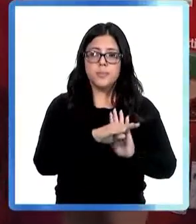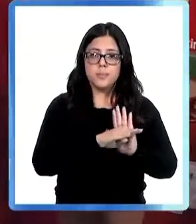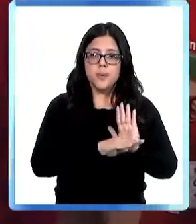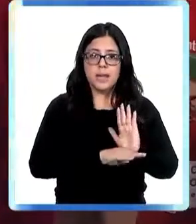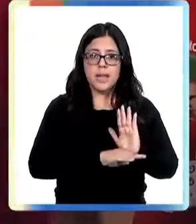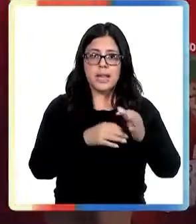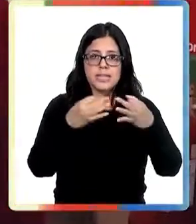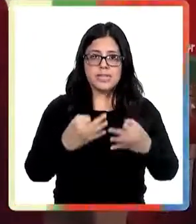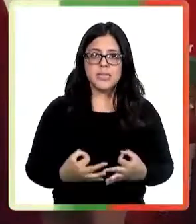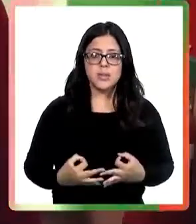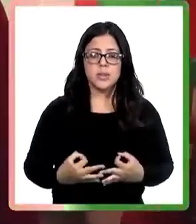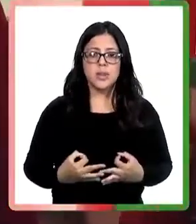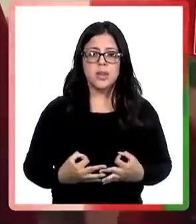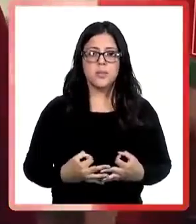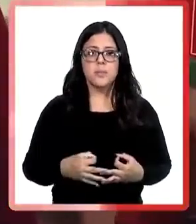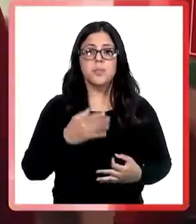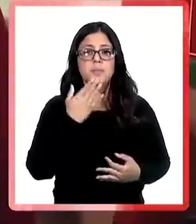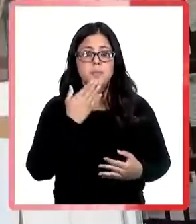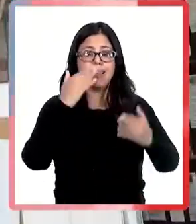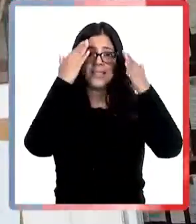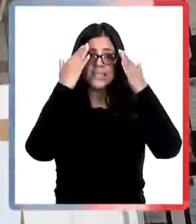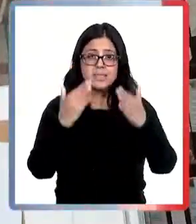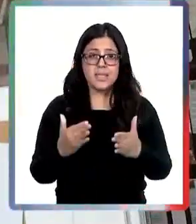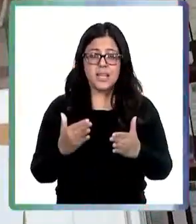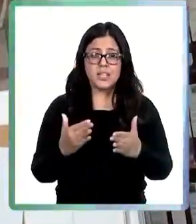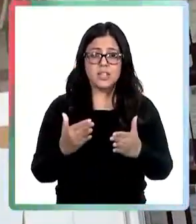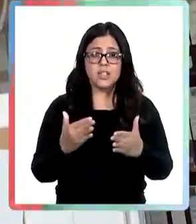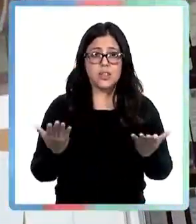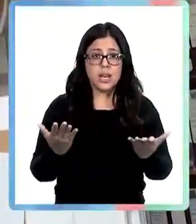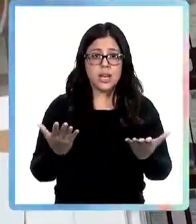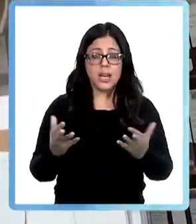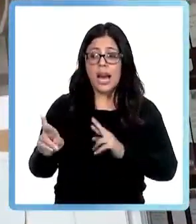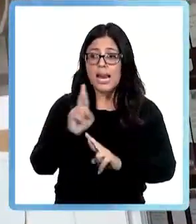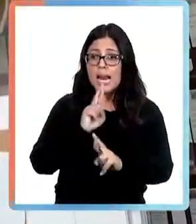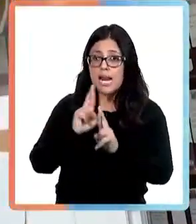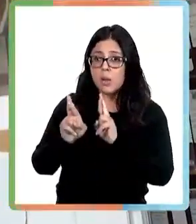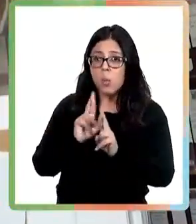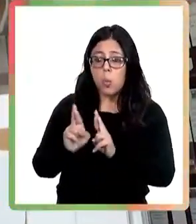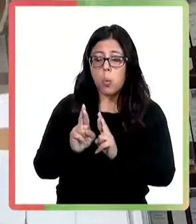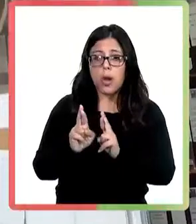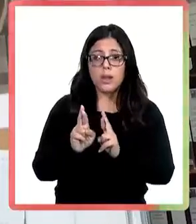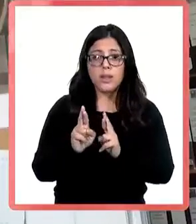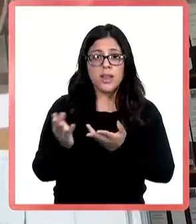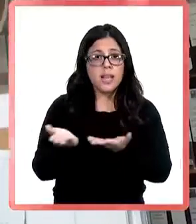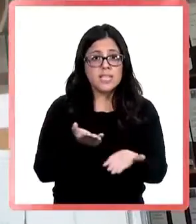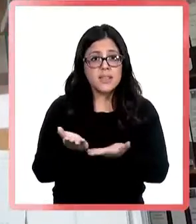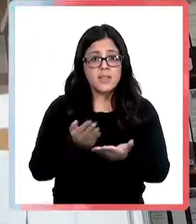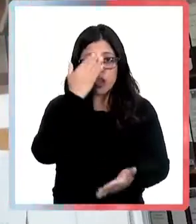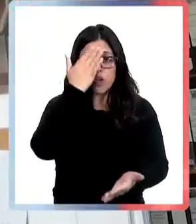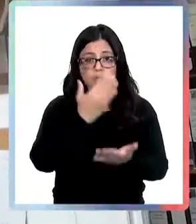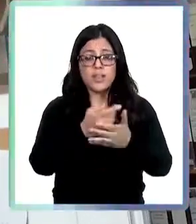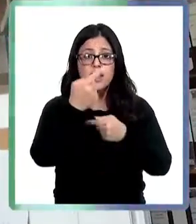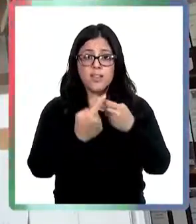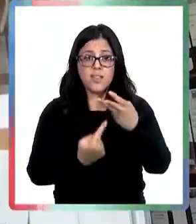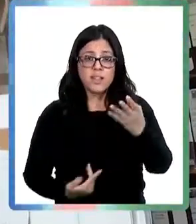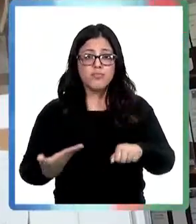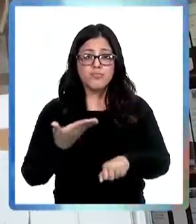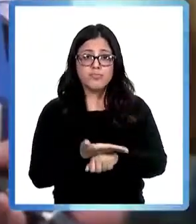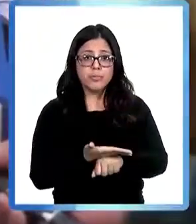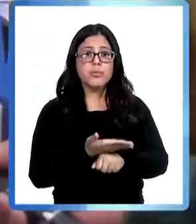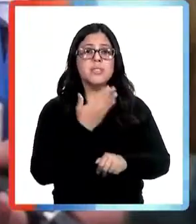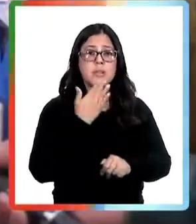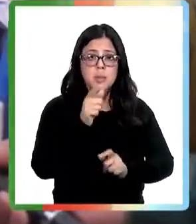de seguridad. También estamos atentos a la respuesta que nos está dando el servicio frente a otras solicitudes también para